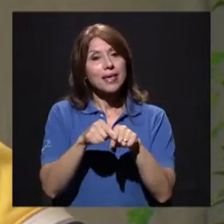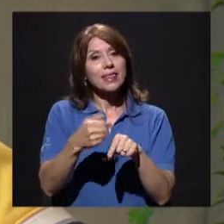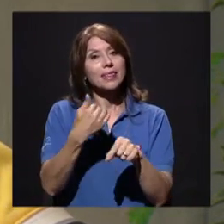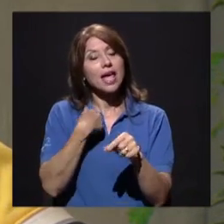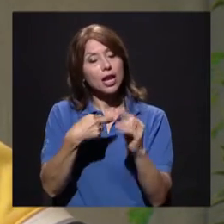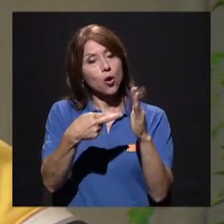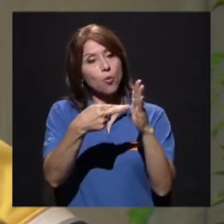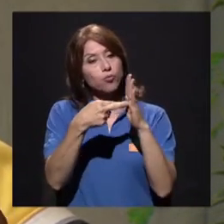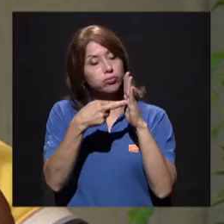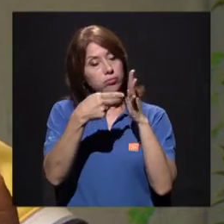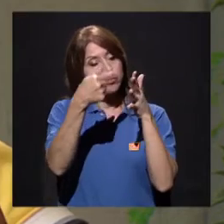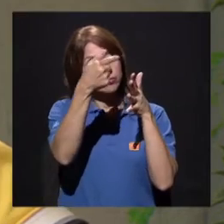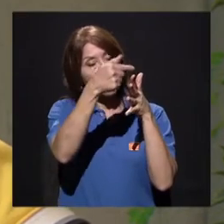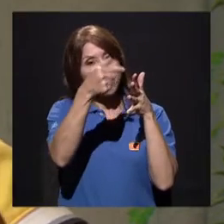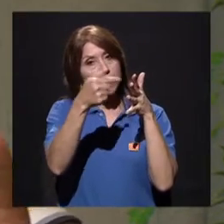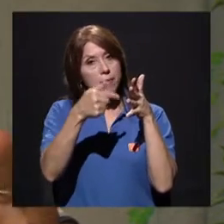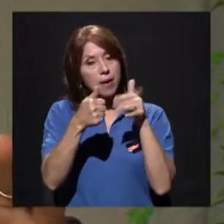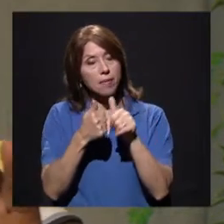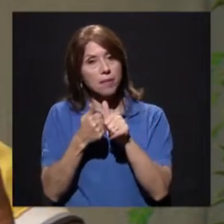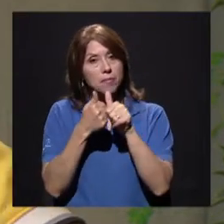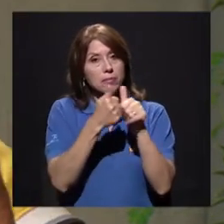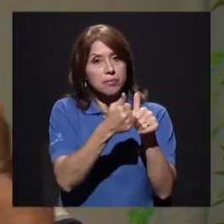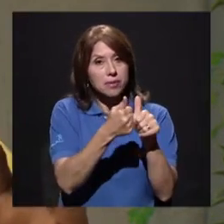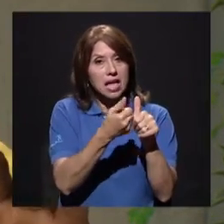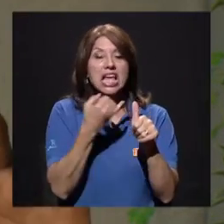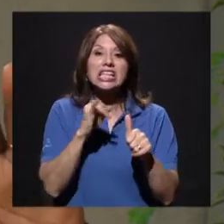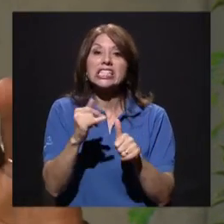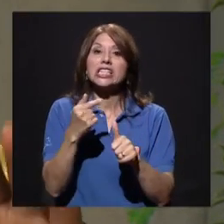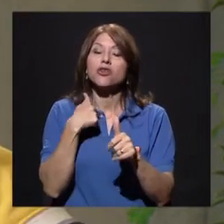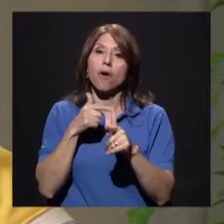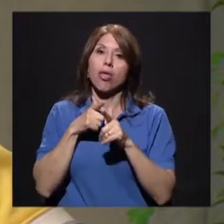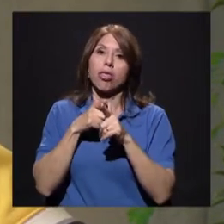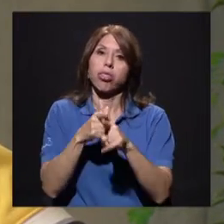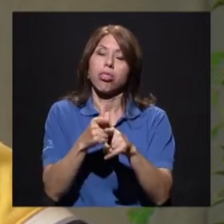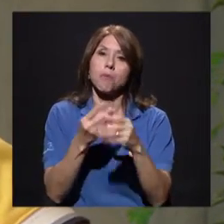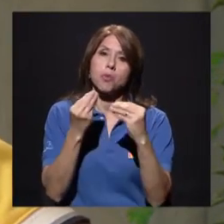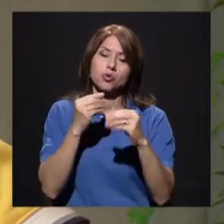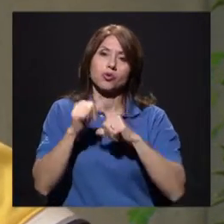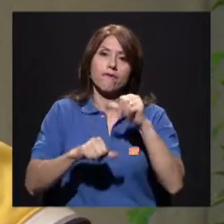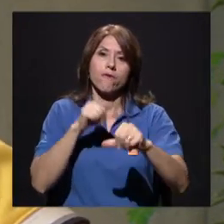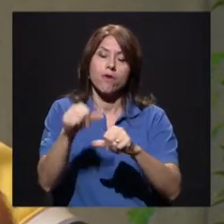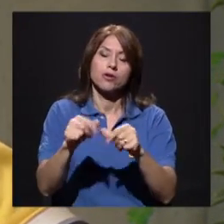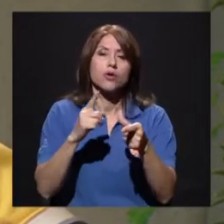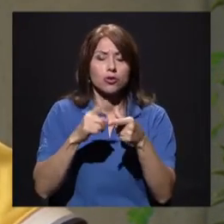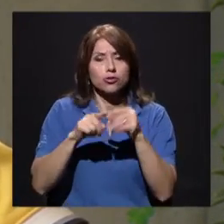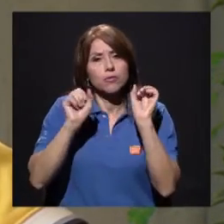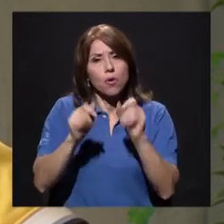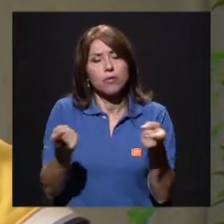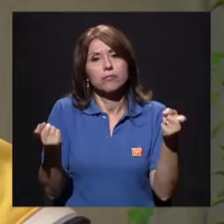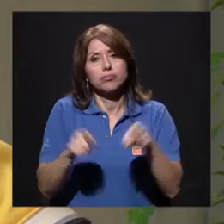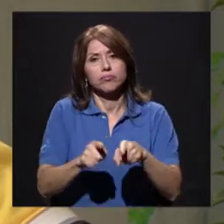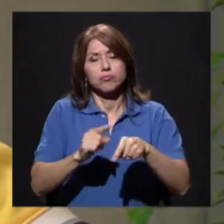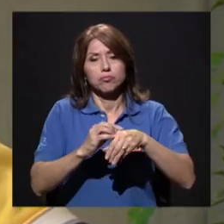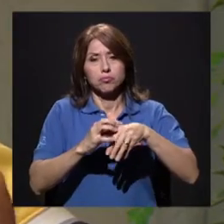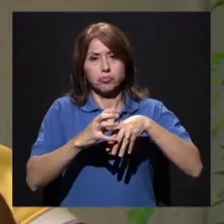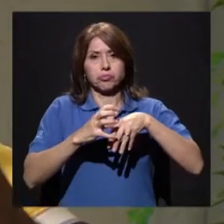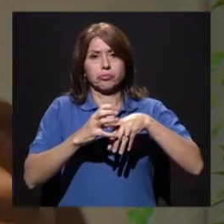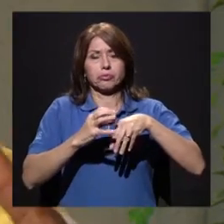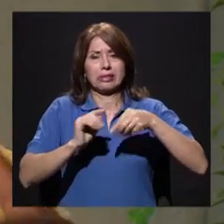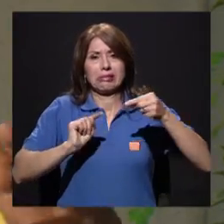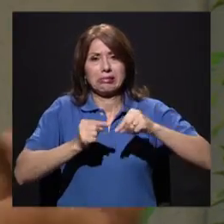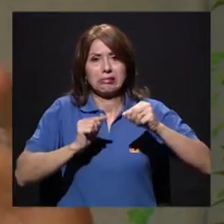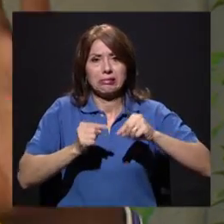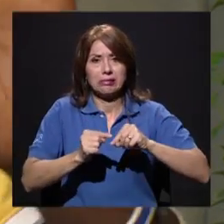de ejecución. Entonces si yo me voy más allá de ciertos rangos, voy a lesionarme. Entonces para todos aquellos que realizan